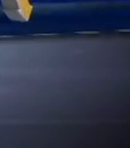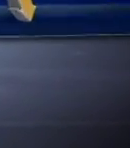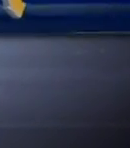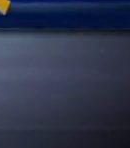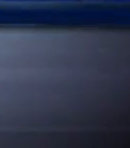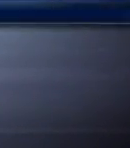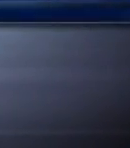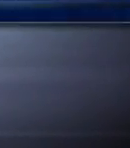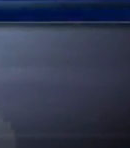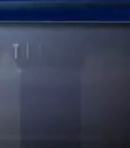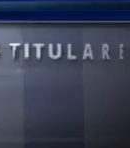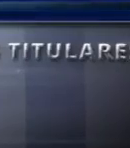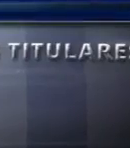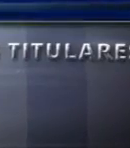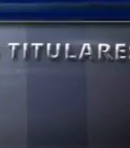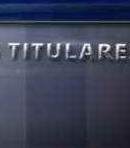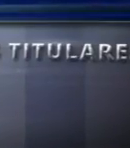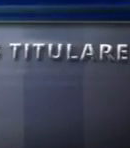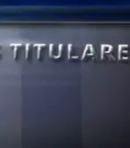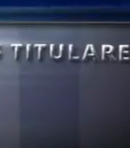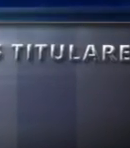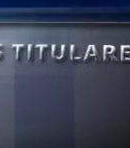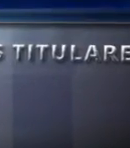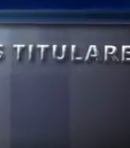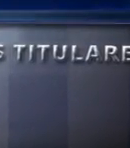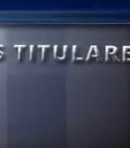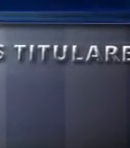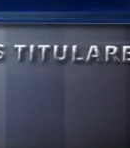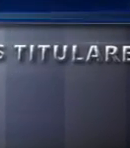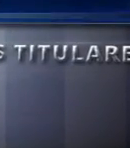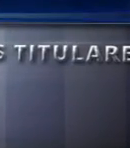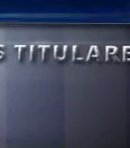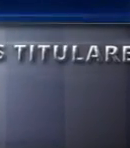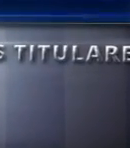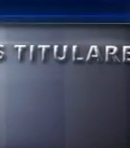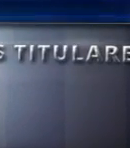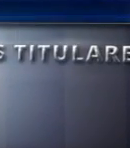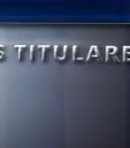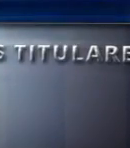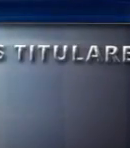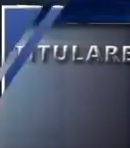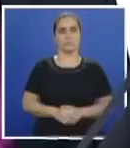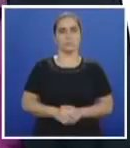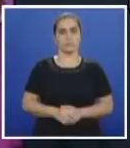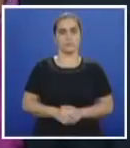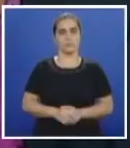Economía HD, la visión del Pacífico, más allá de los titulares.